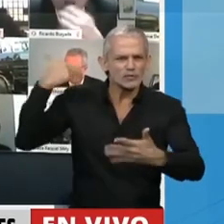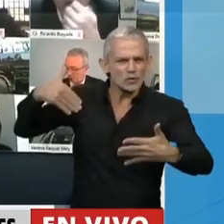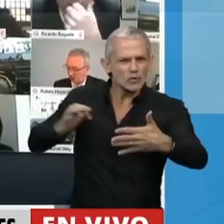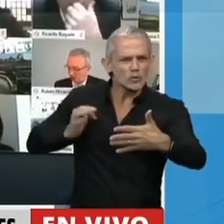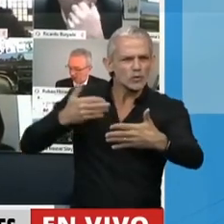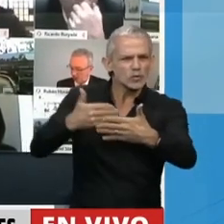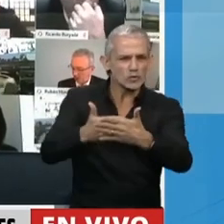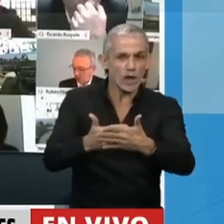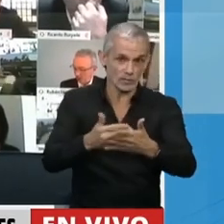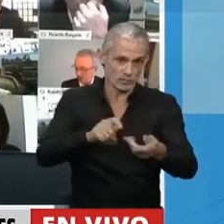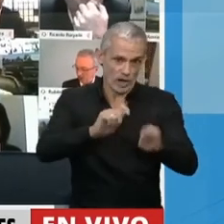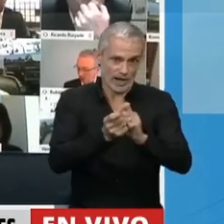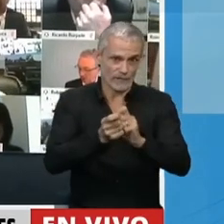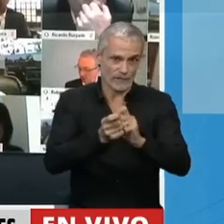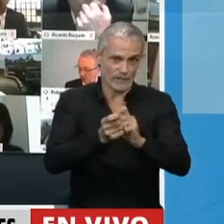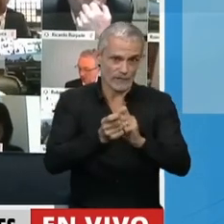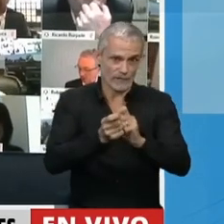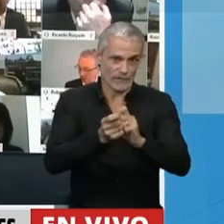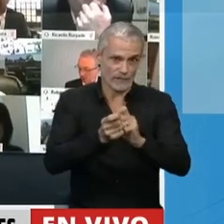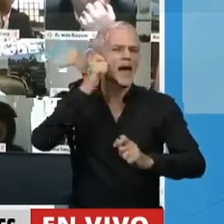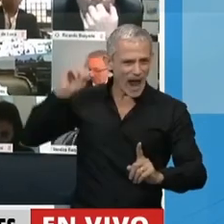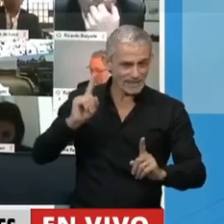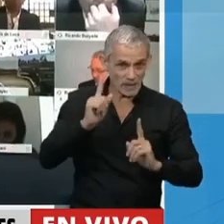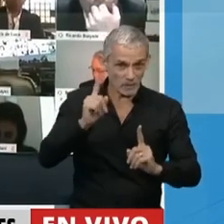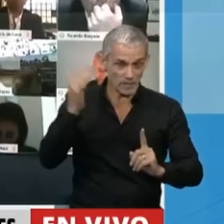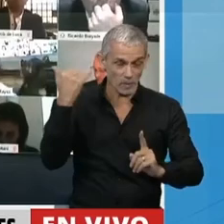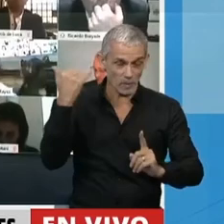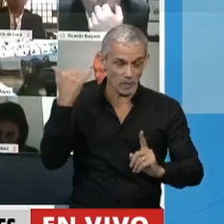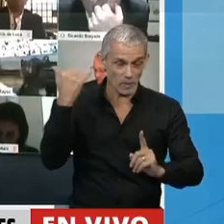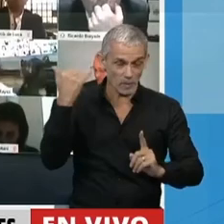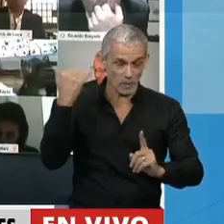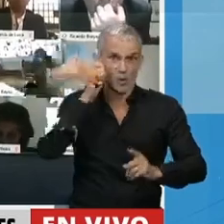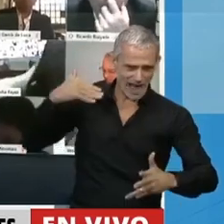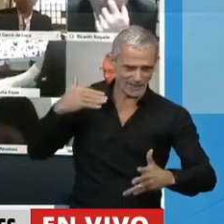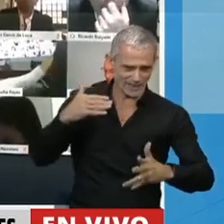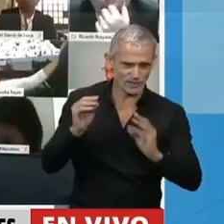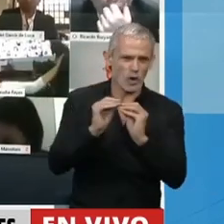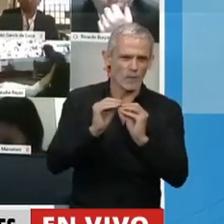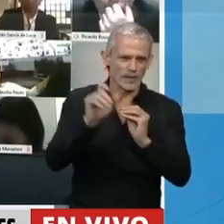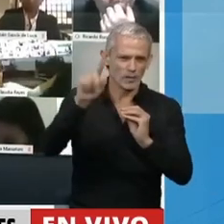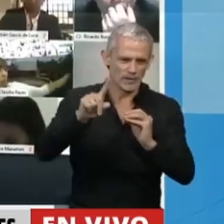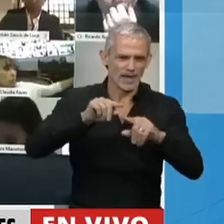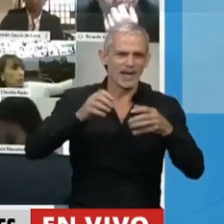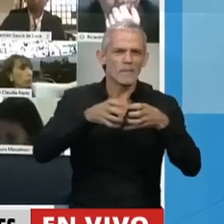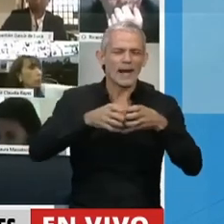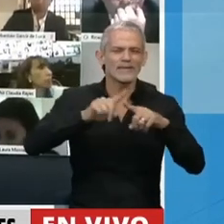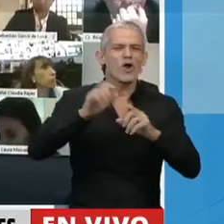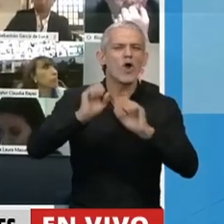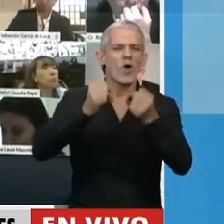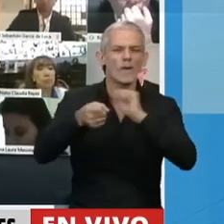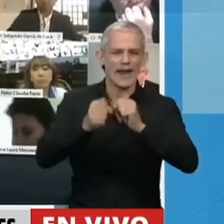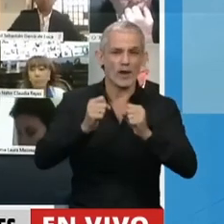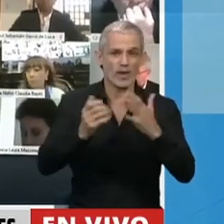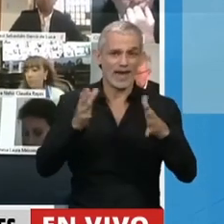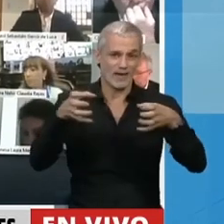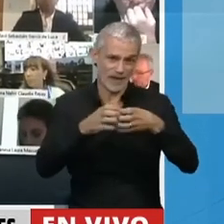décadas, una reforma menemista como la han caracterizado los compañeros del Partido Obrero del Frente de